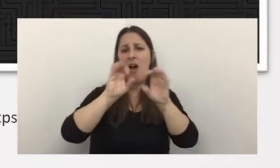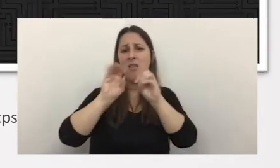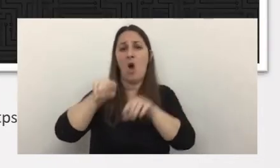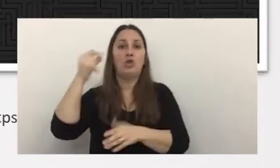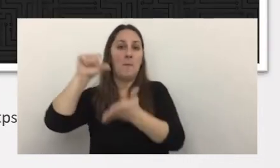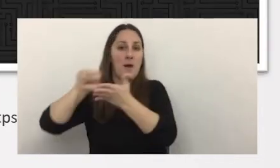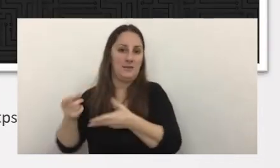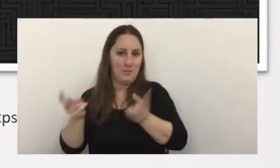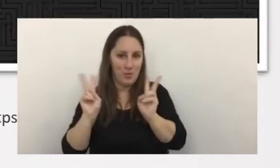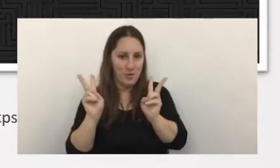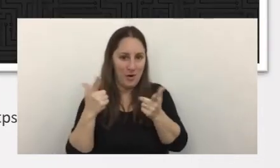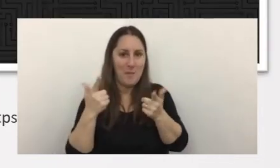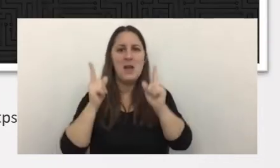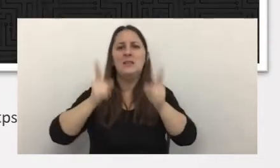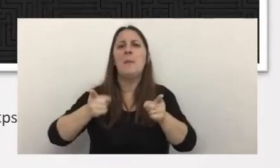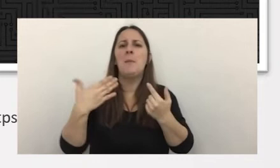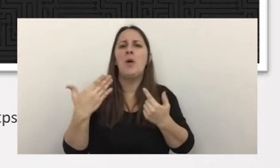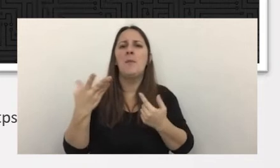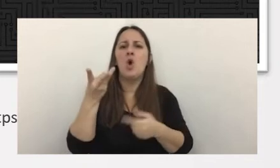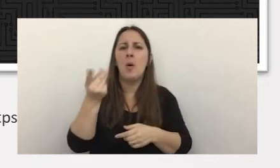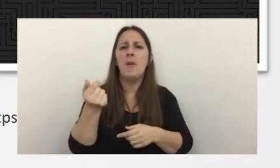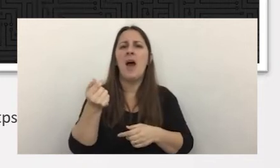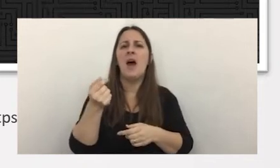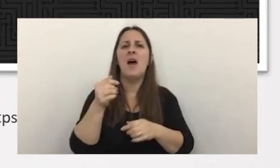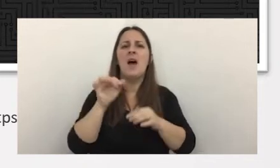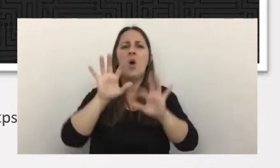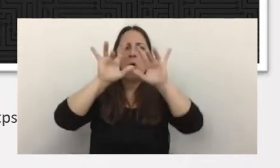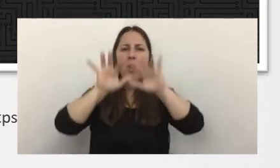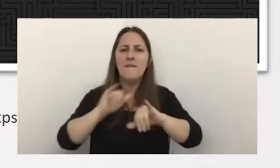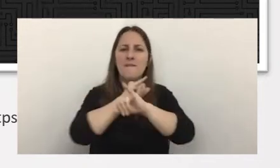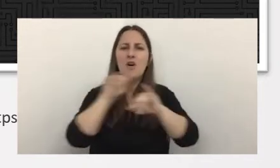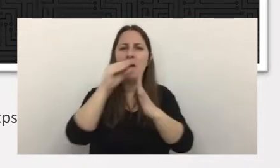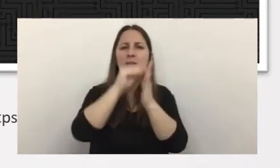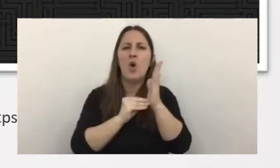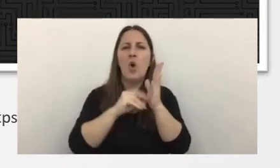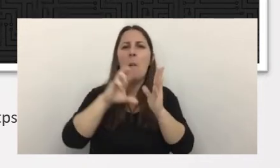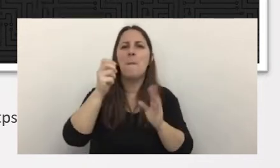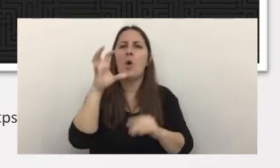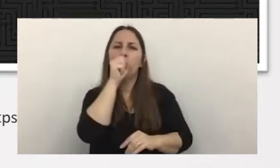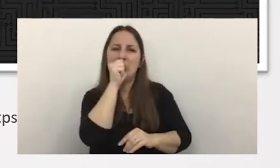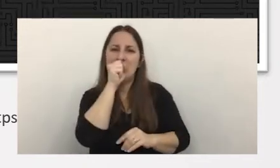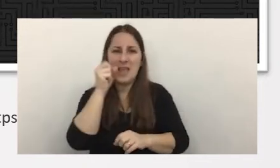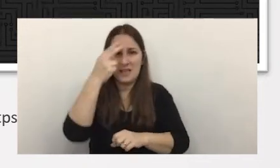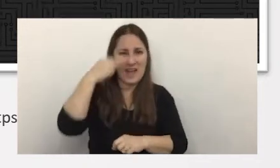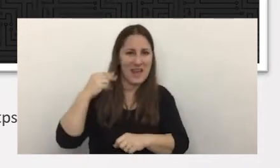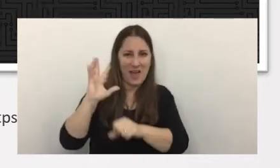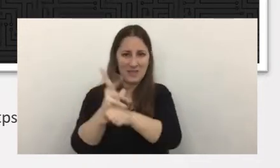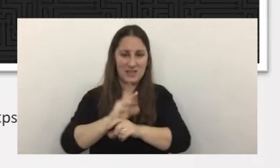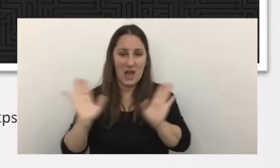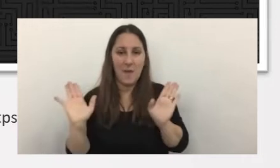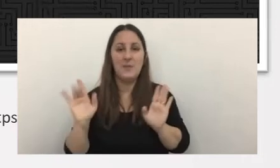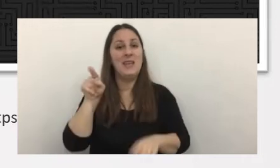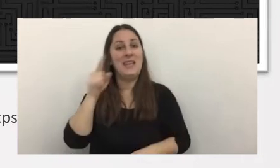pero también podemos comprar bases de datos con password hackeadas que quiero decir esta